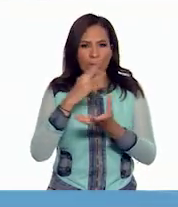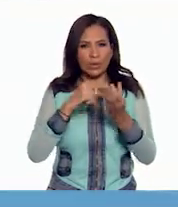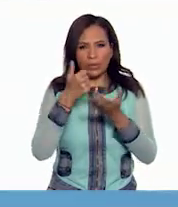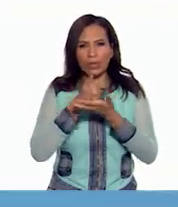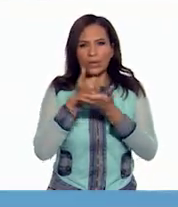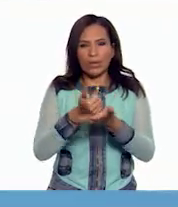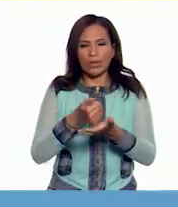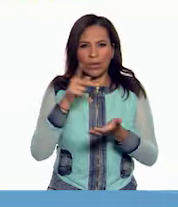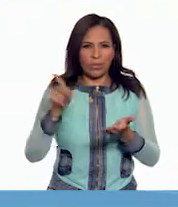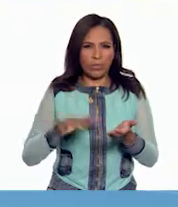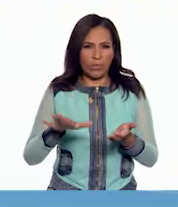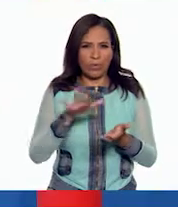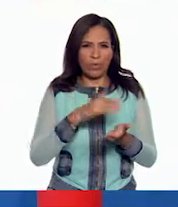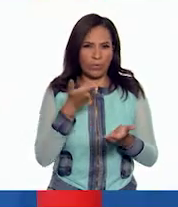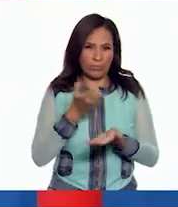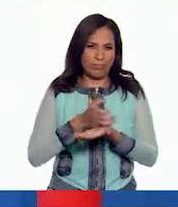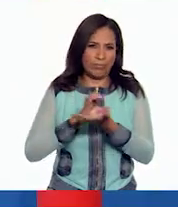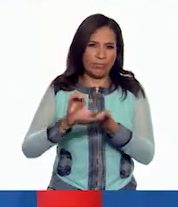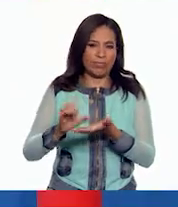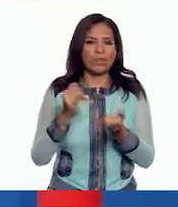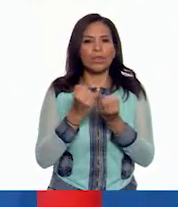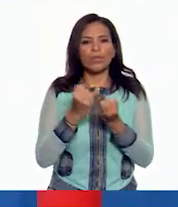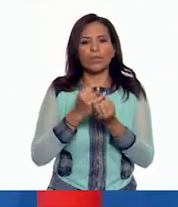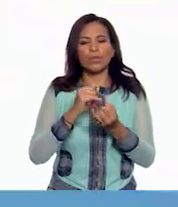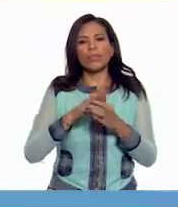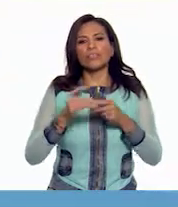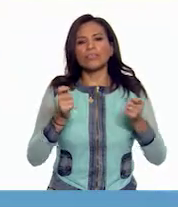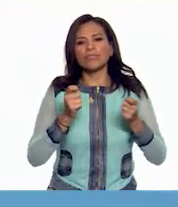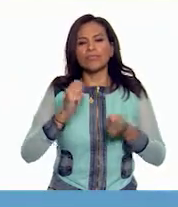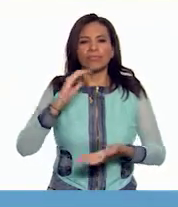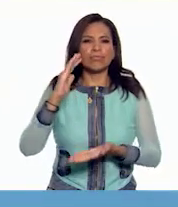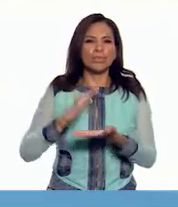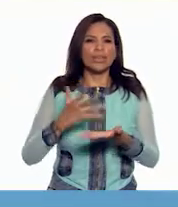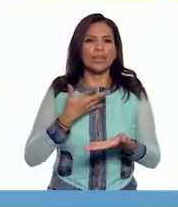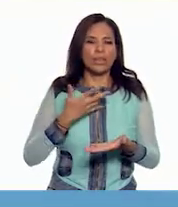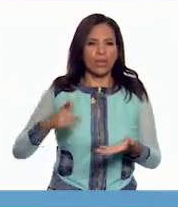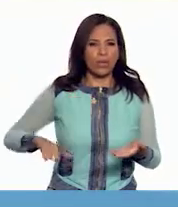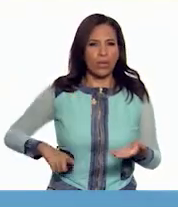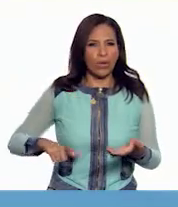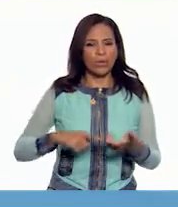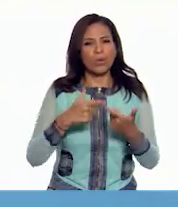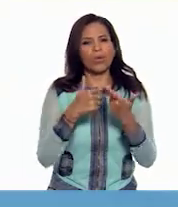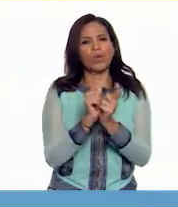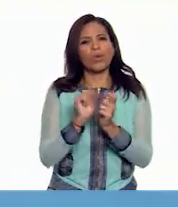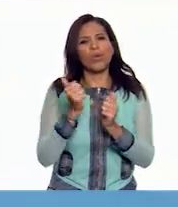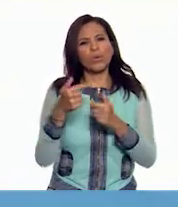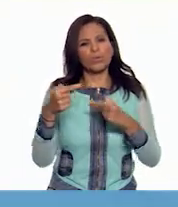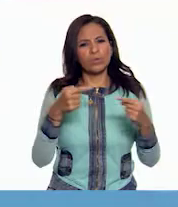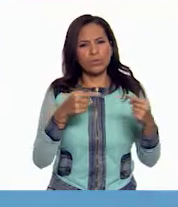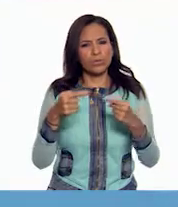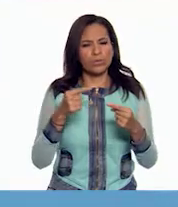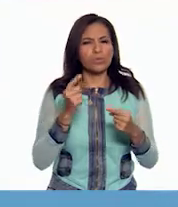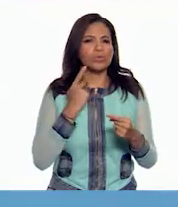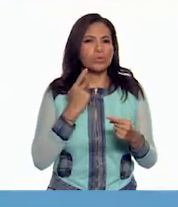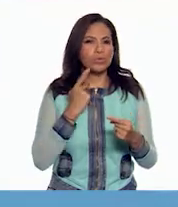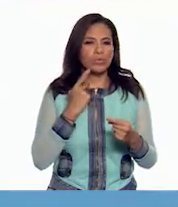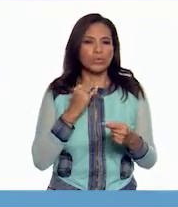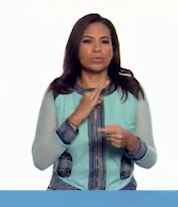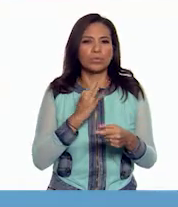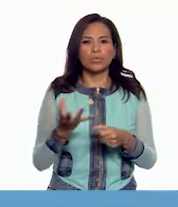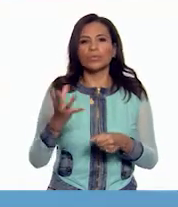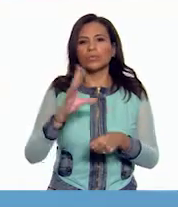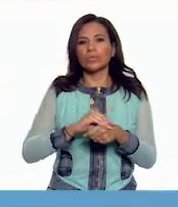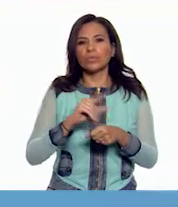público. Además, se relajó el control que ejercía el gobierno a los partidos de oposición. Es decir, se